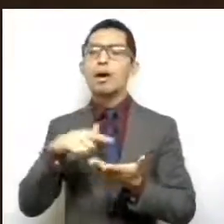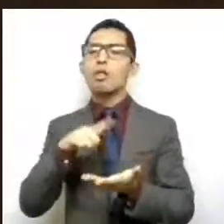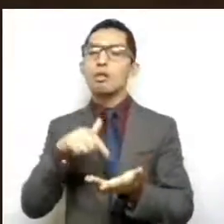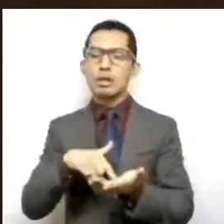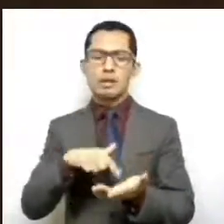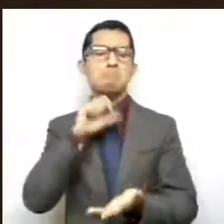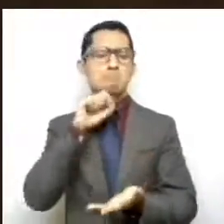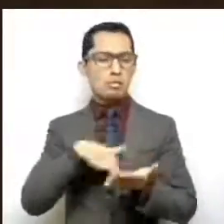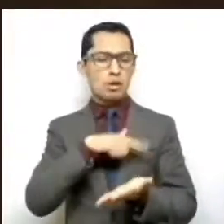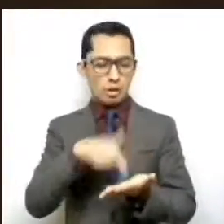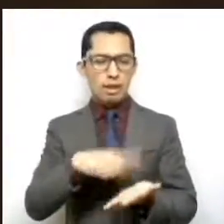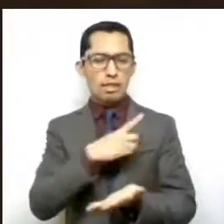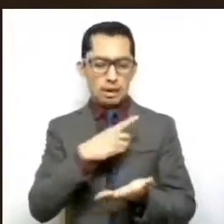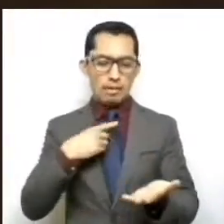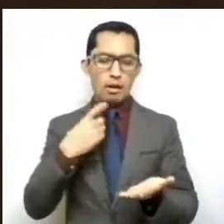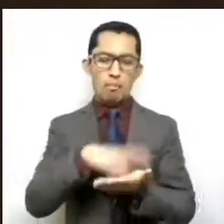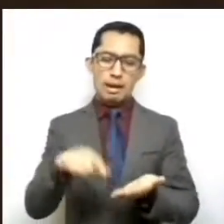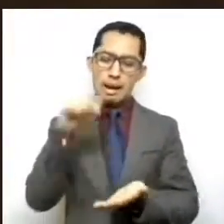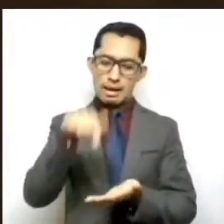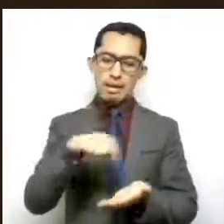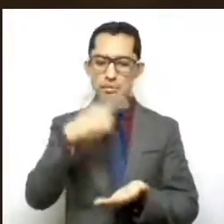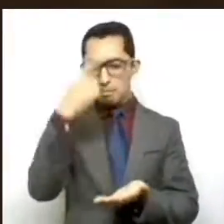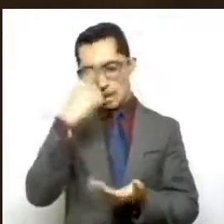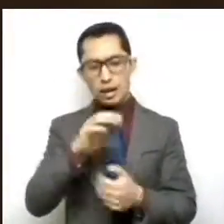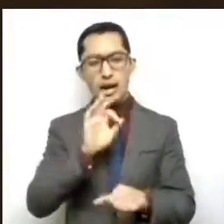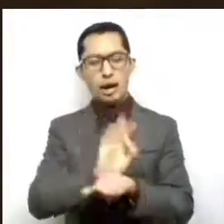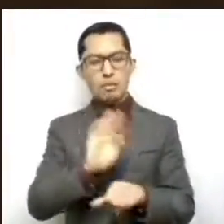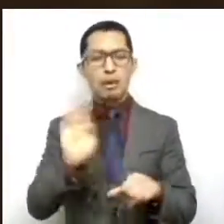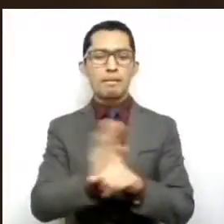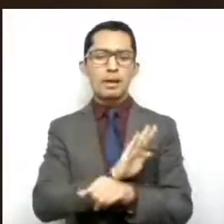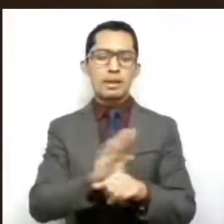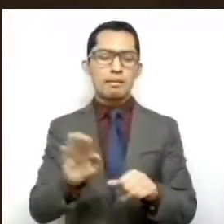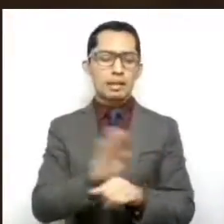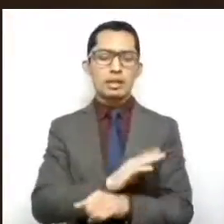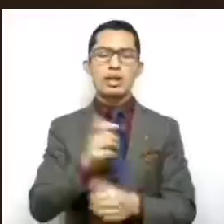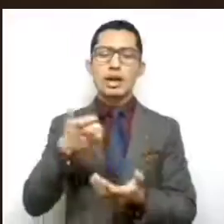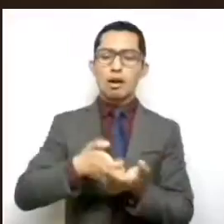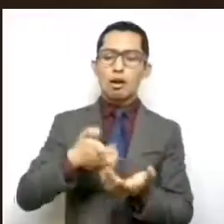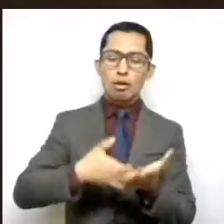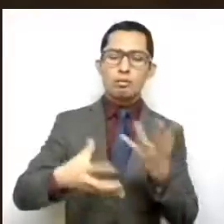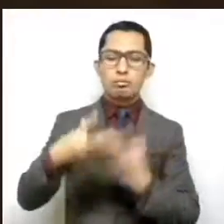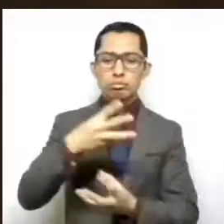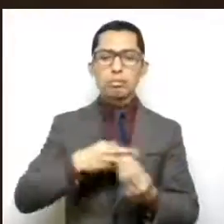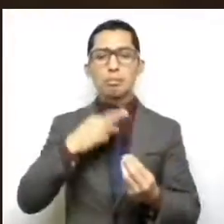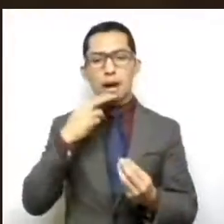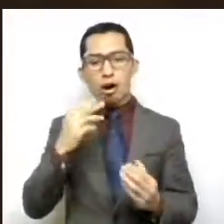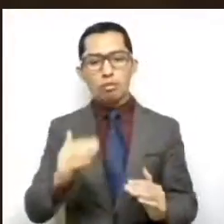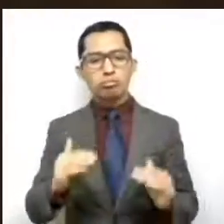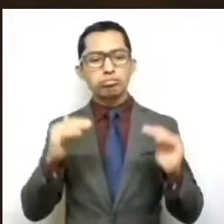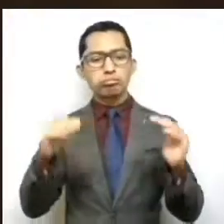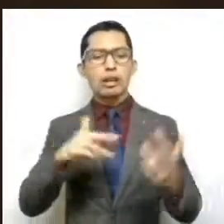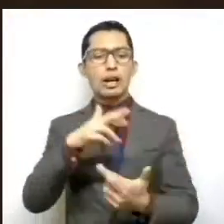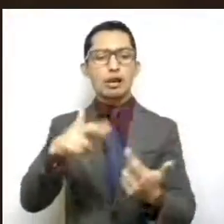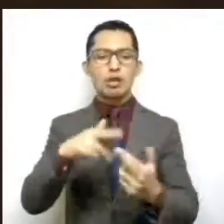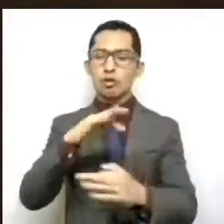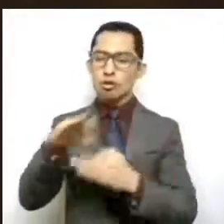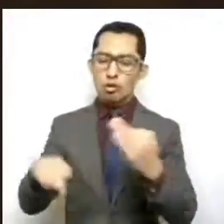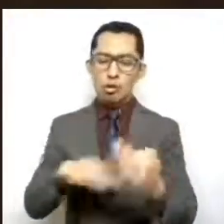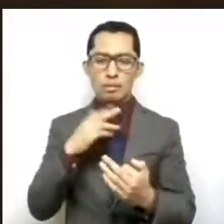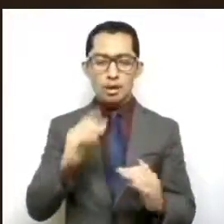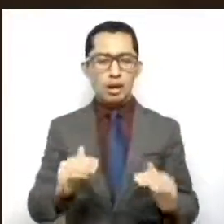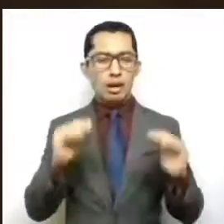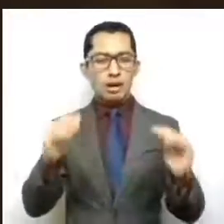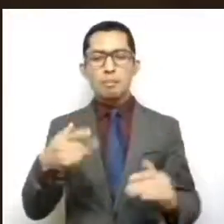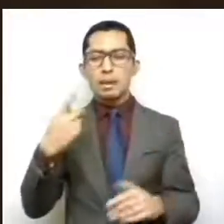De esta manera, se beneficiará enormemente la economía de cada una de las regiones, logrando eliminar